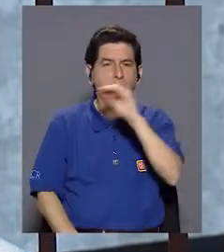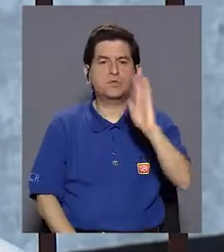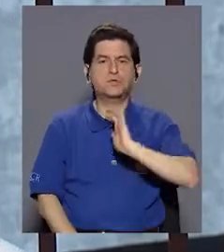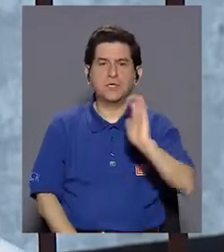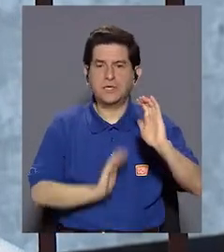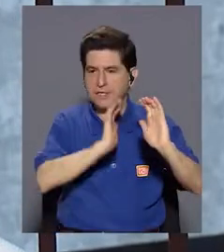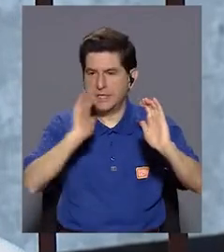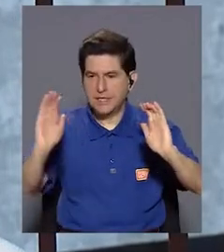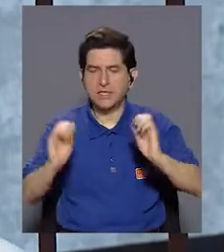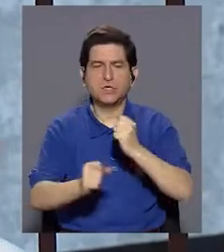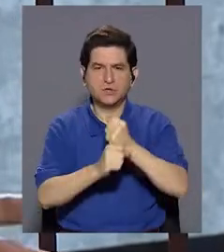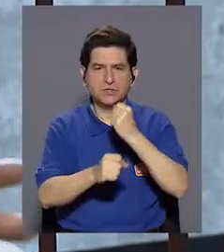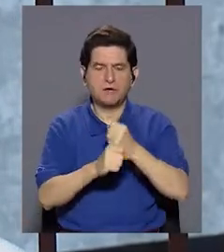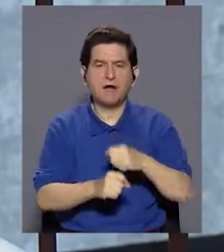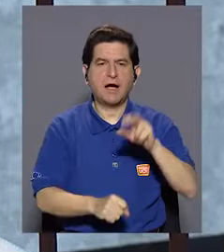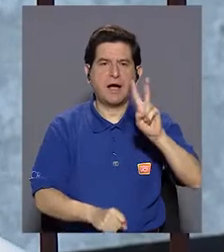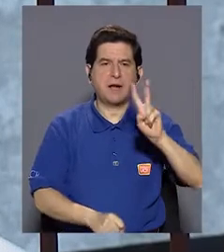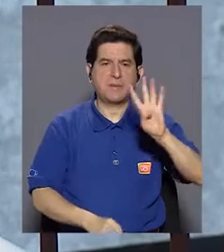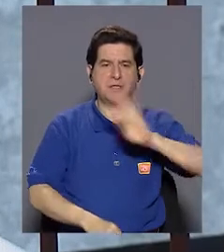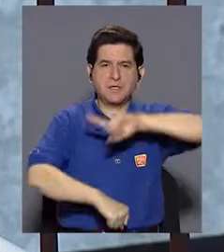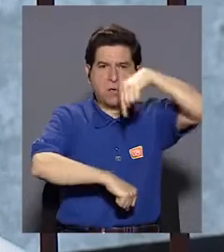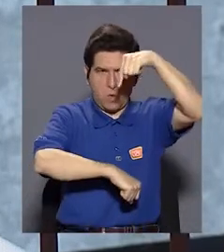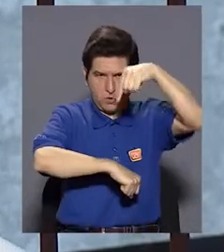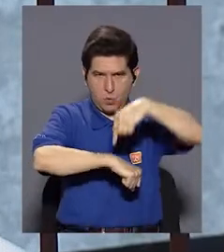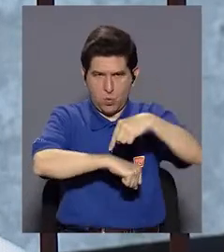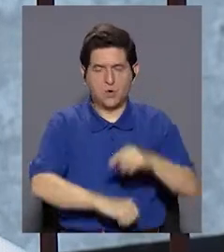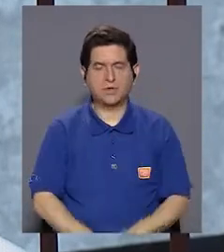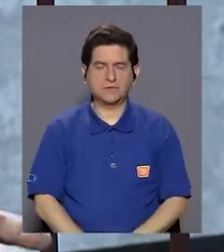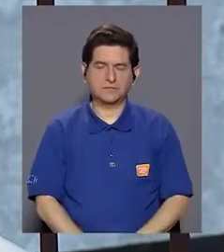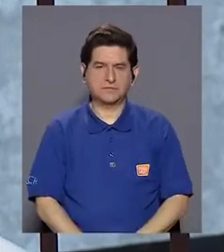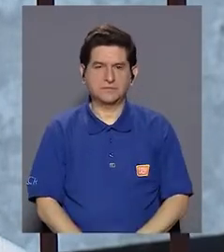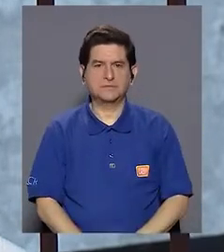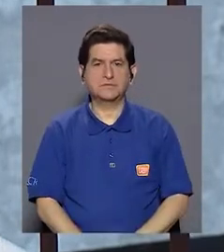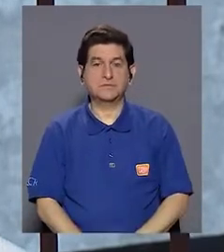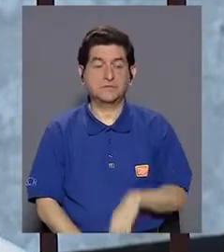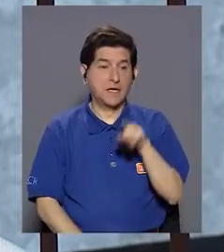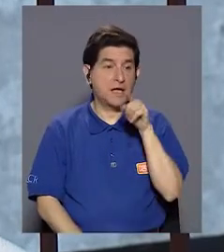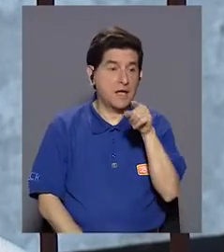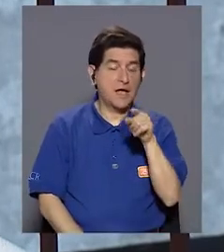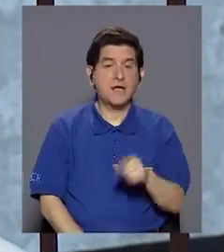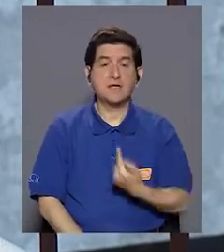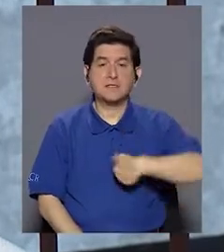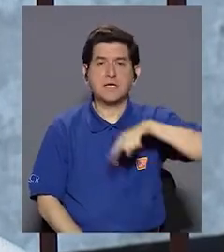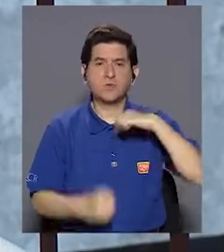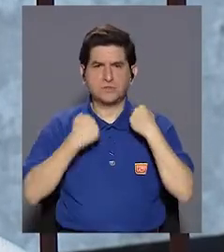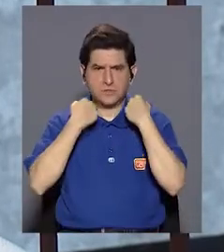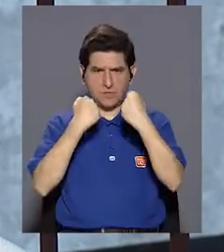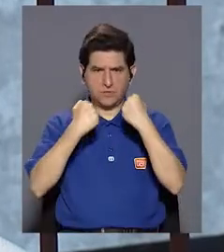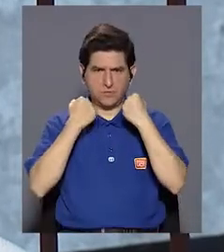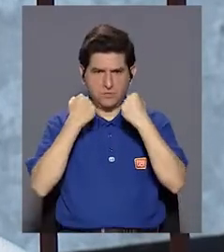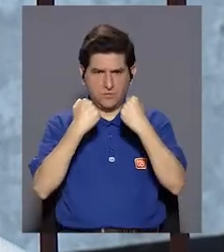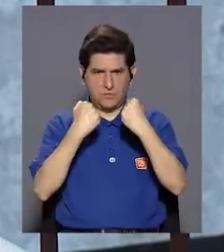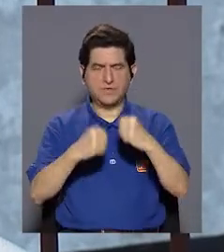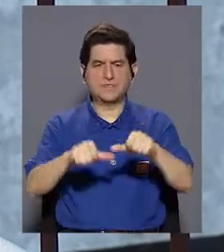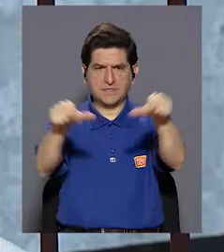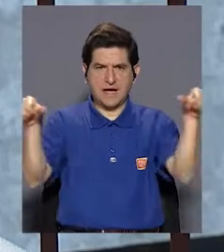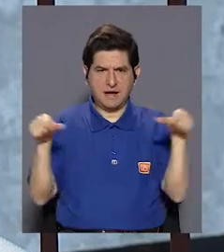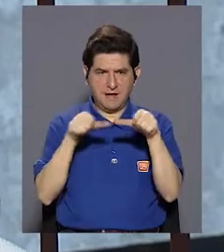para niños y trabajamos durante las 24 horas del día. Esa digamos es como nuestras fortalezas diría yo,